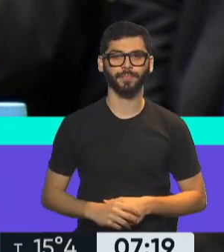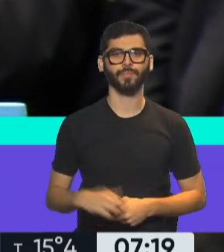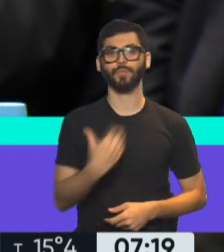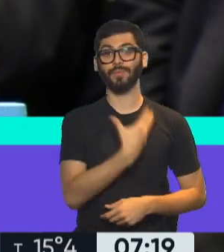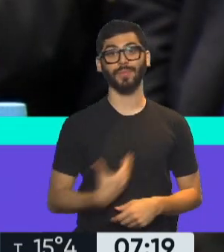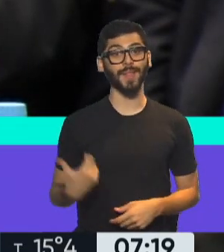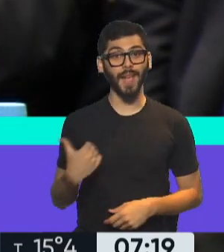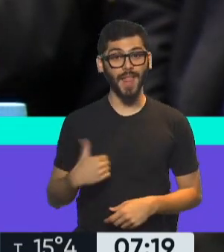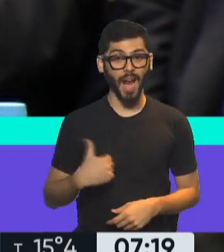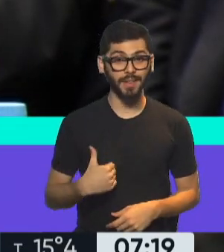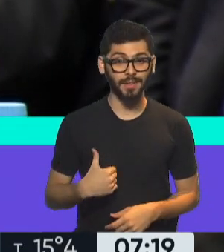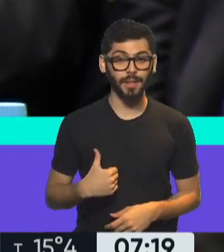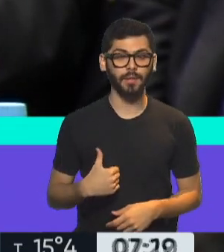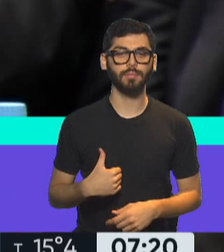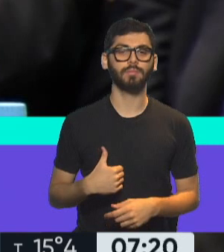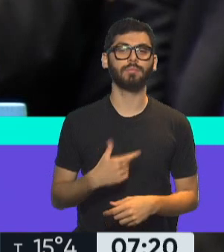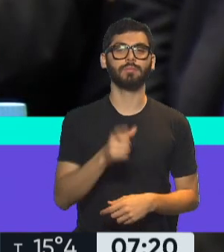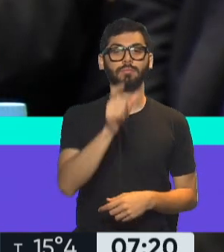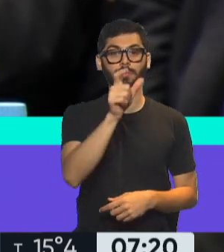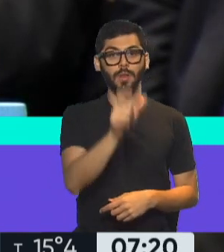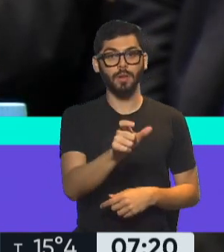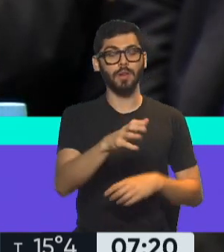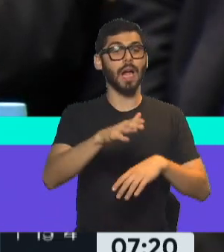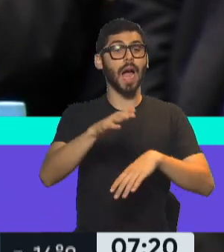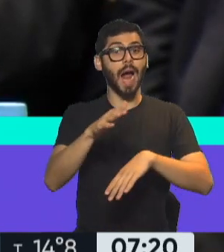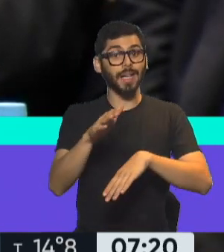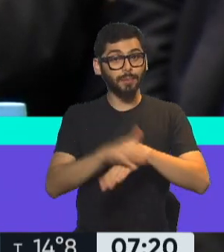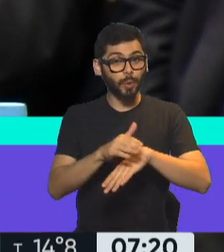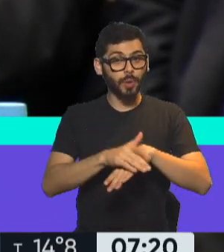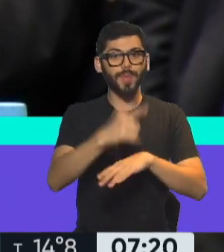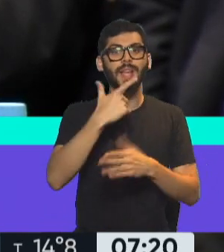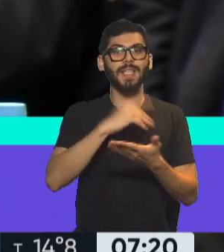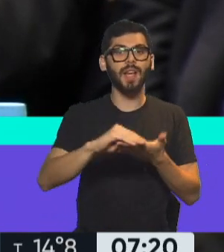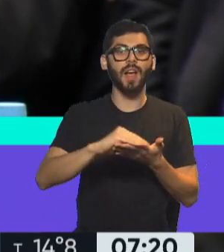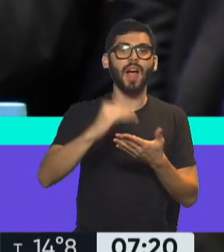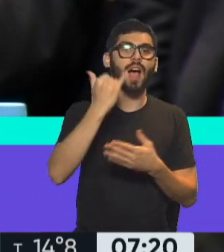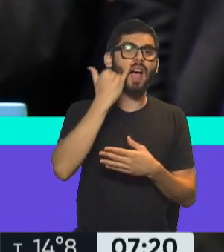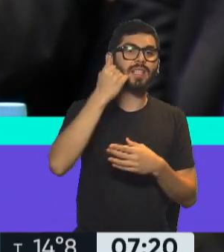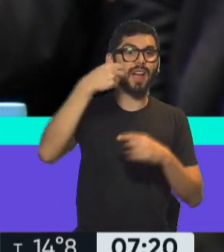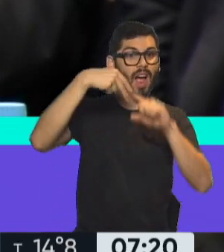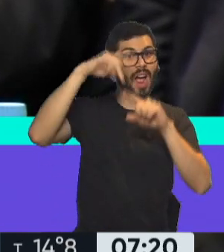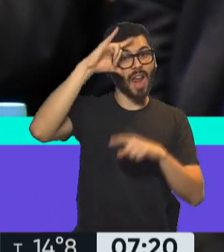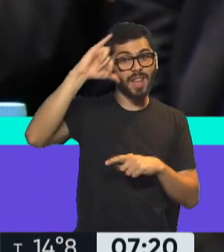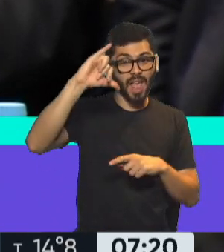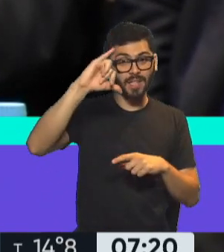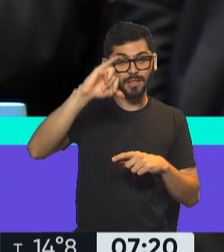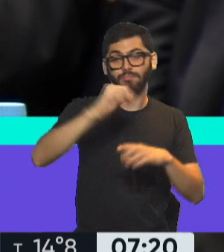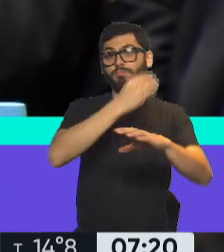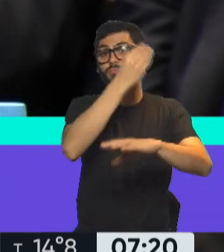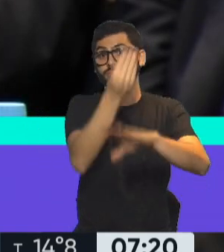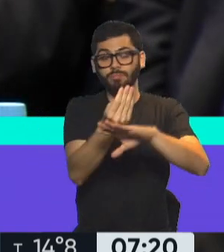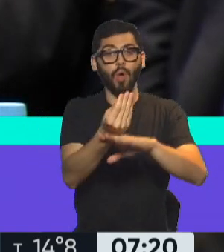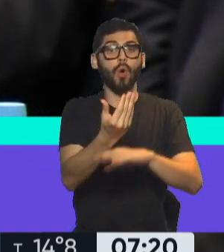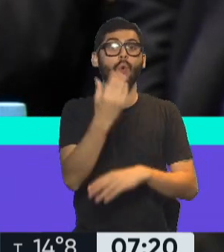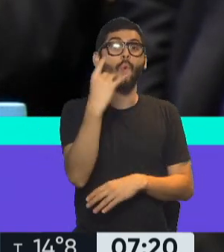valoro la respuesta y la responsabilidad que ha asumido la Senadora Áñez como Presidenta a cargo de Bolivia.